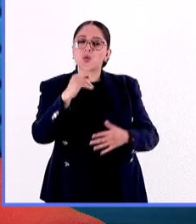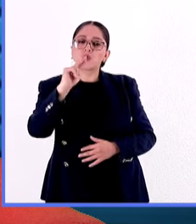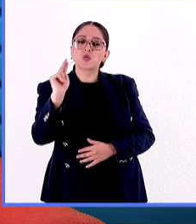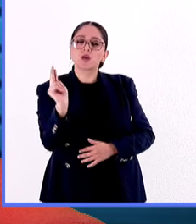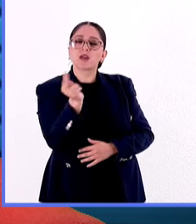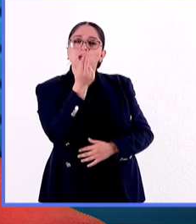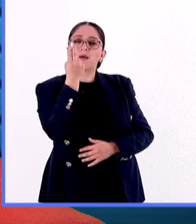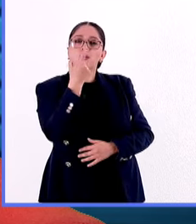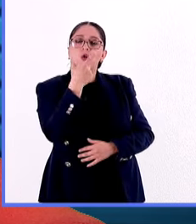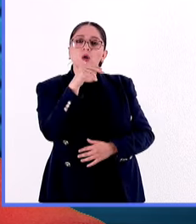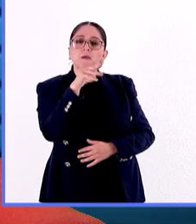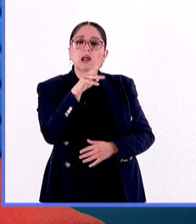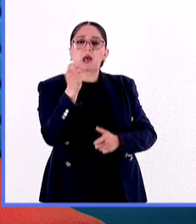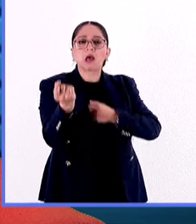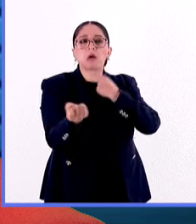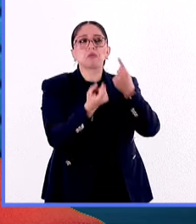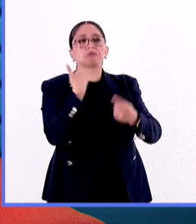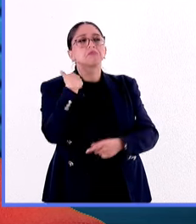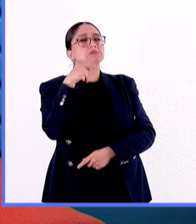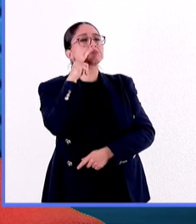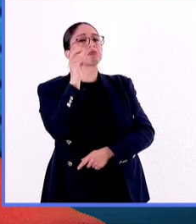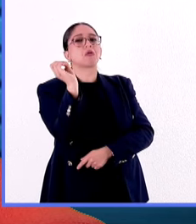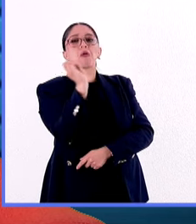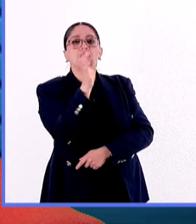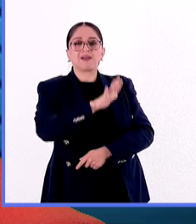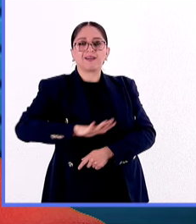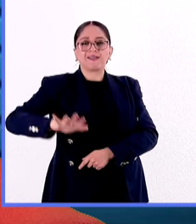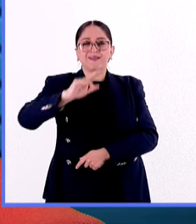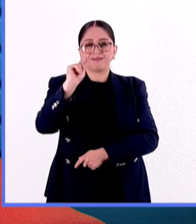sobre lo que no vemos de nuestro territorio Puma.